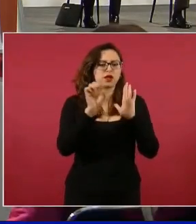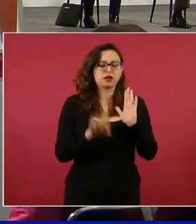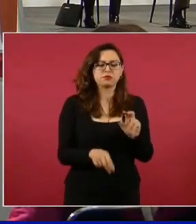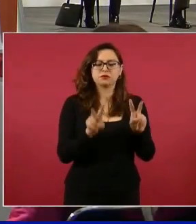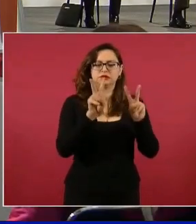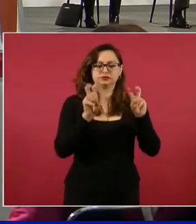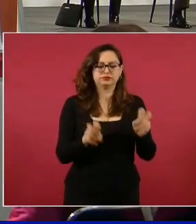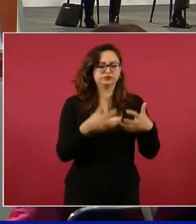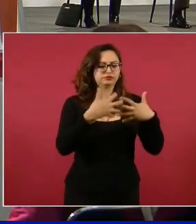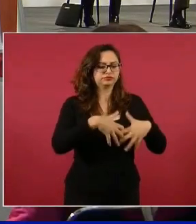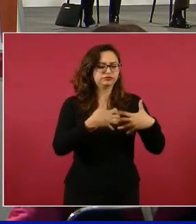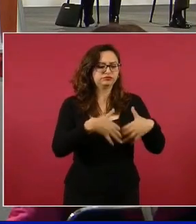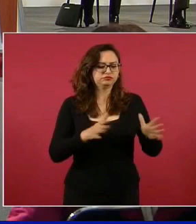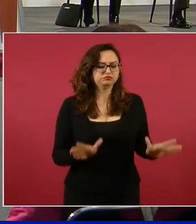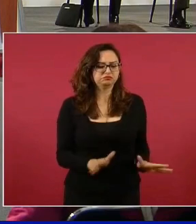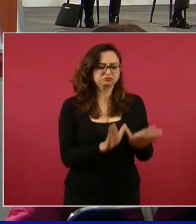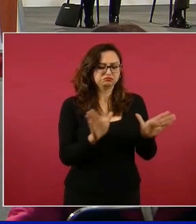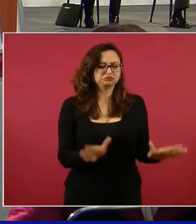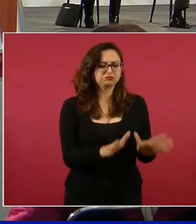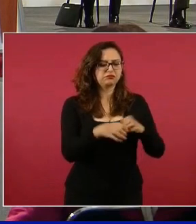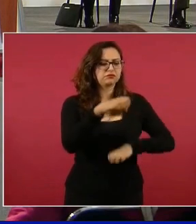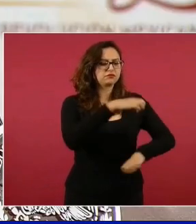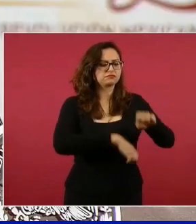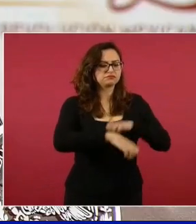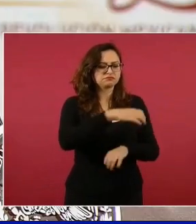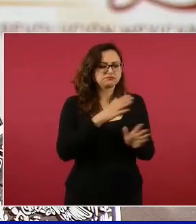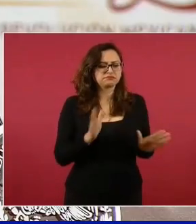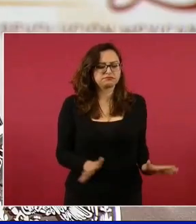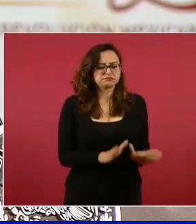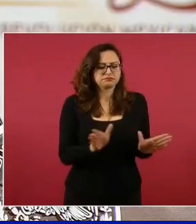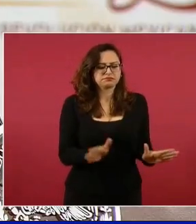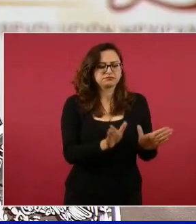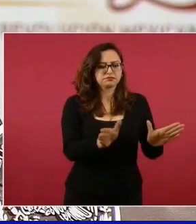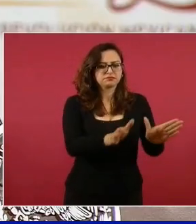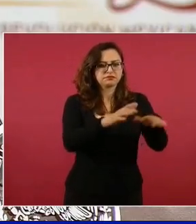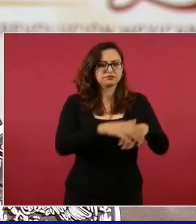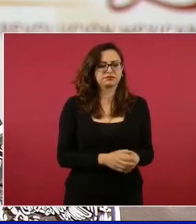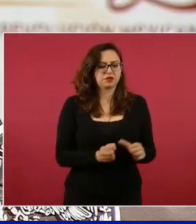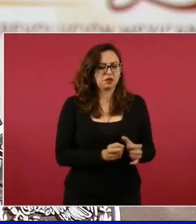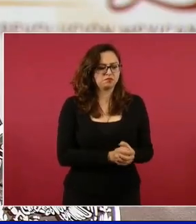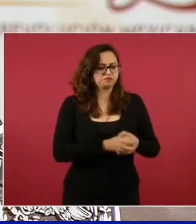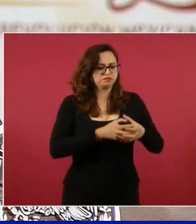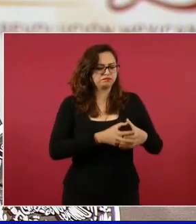producir más.